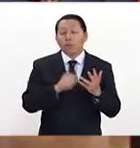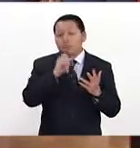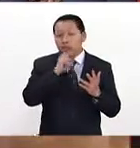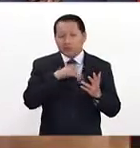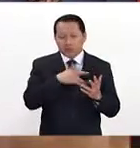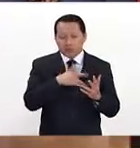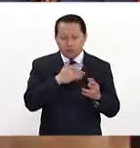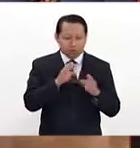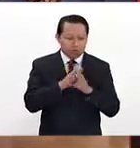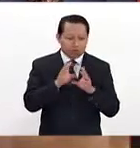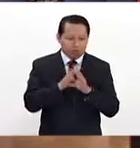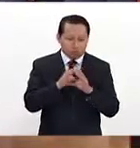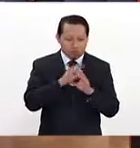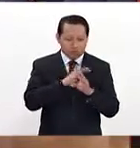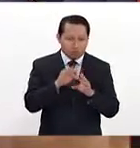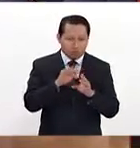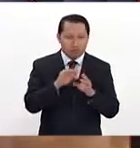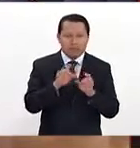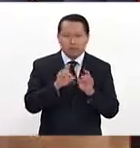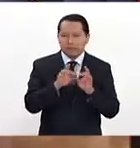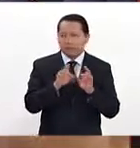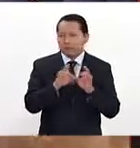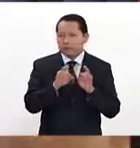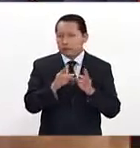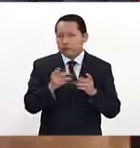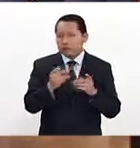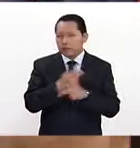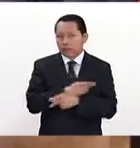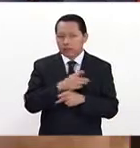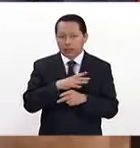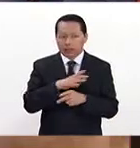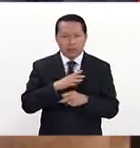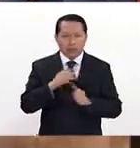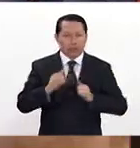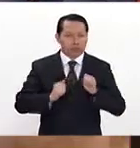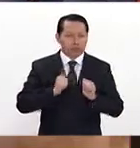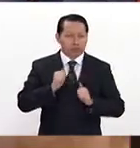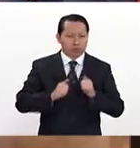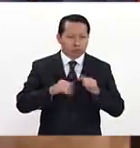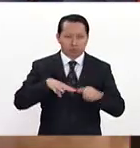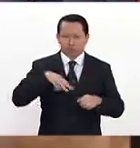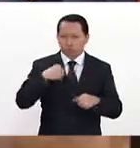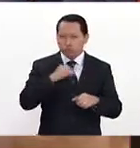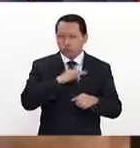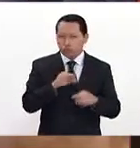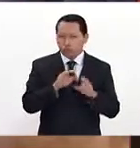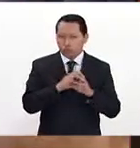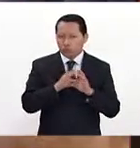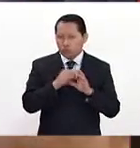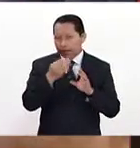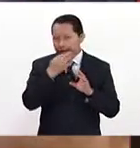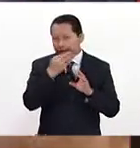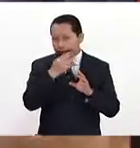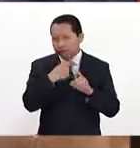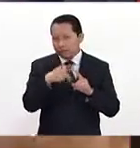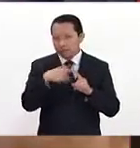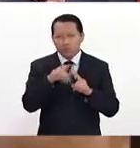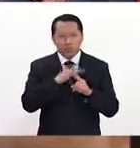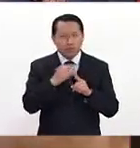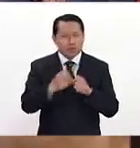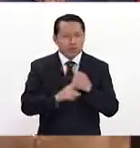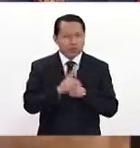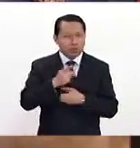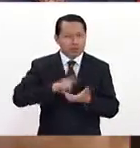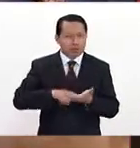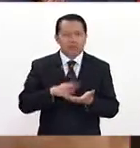reacciones físicas que está, pues, o que ha usado de este tipo de medicamentos y tiene ese problema